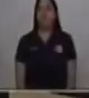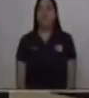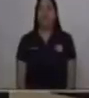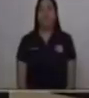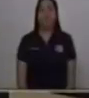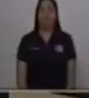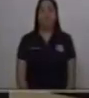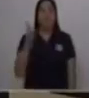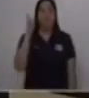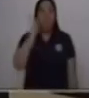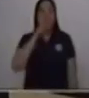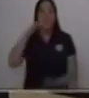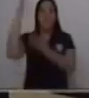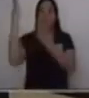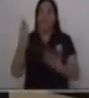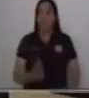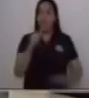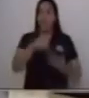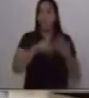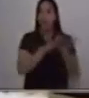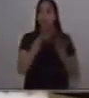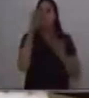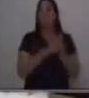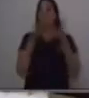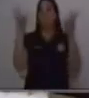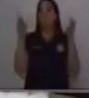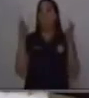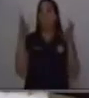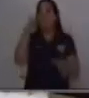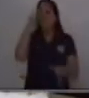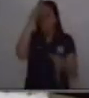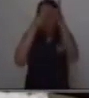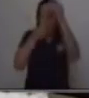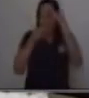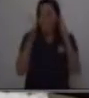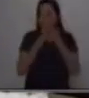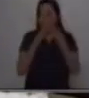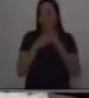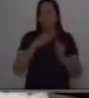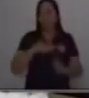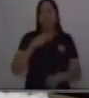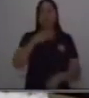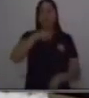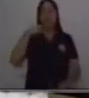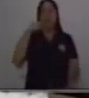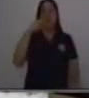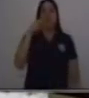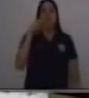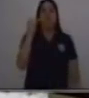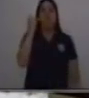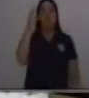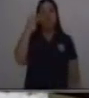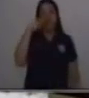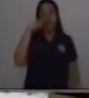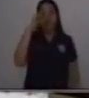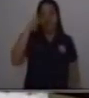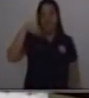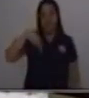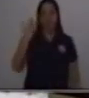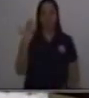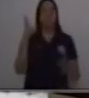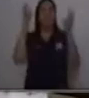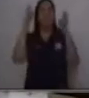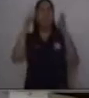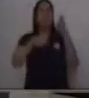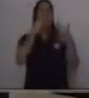Jóvenes, bienvenidos a este espacio educativo Aprendo en Casa. Soy Cristian Nel Sandoval y en esta oportunidad desarrollaré el tema de tipos de